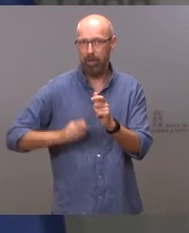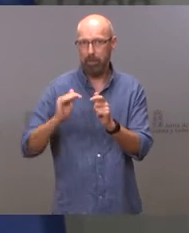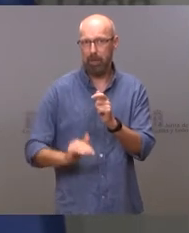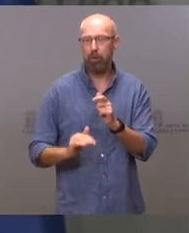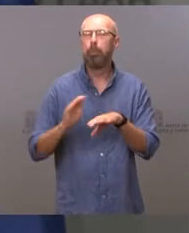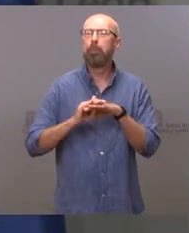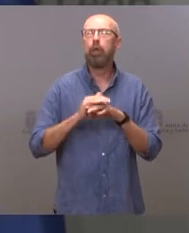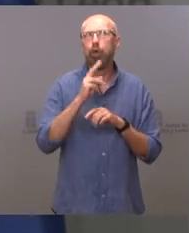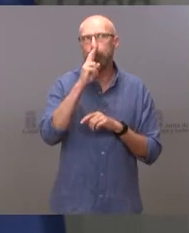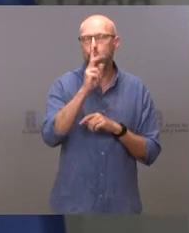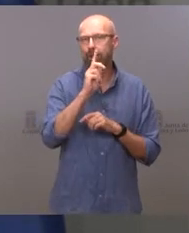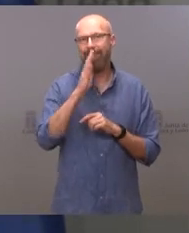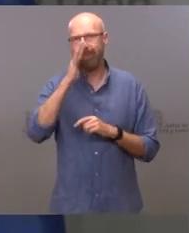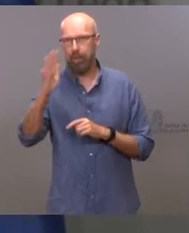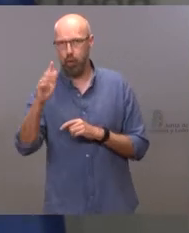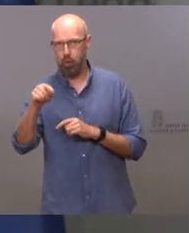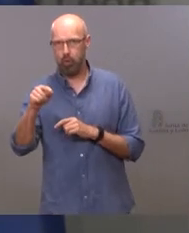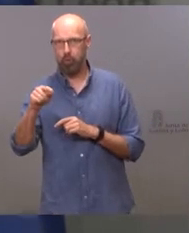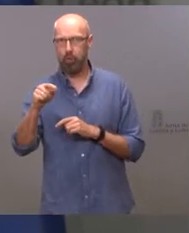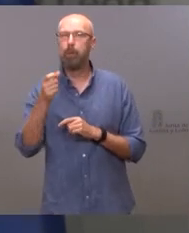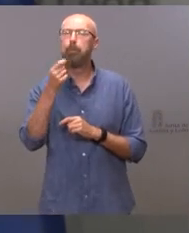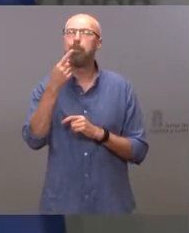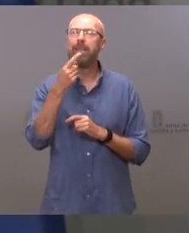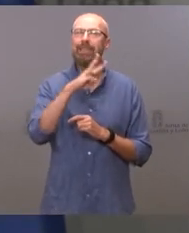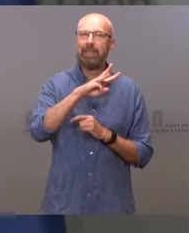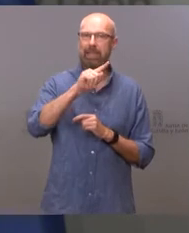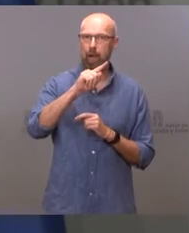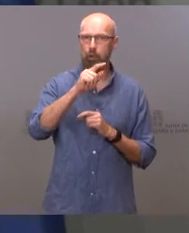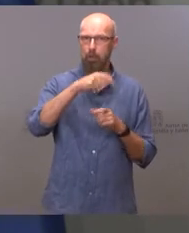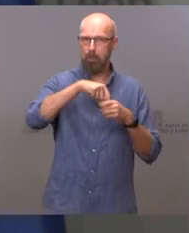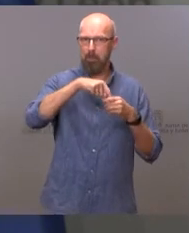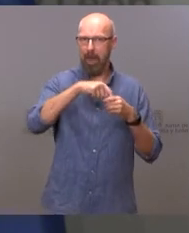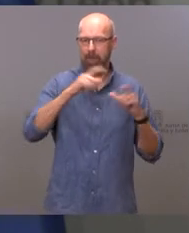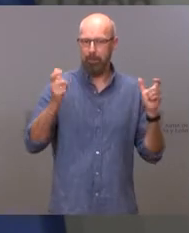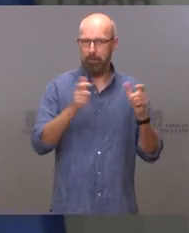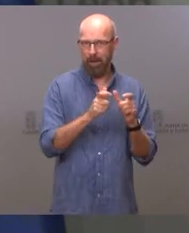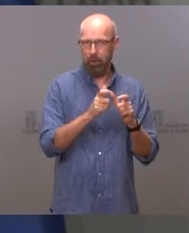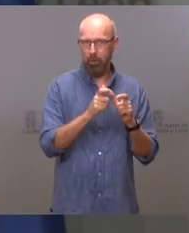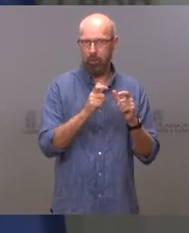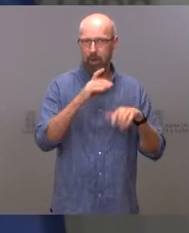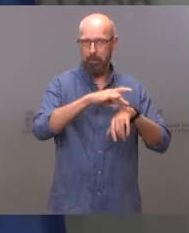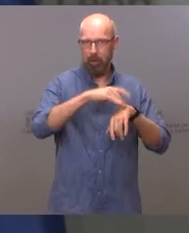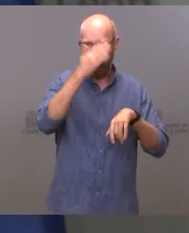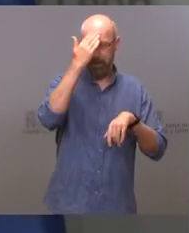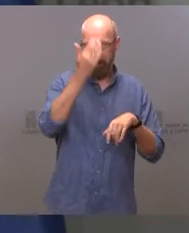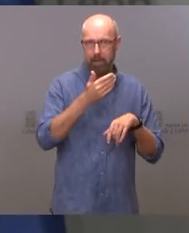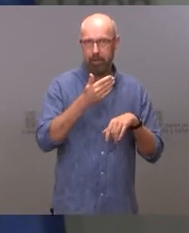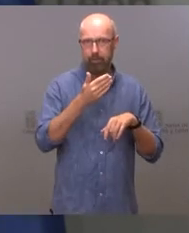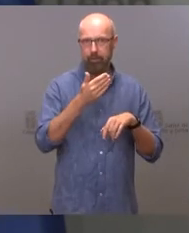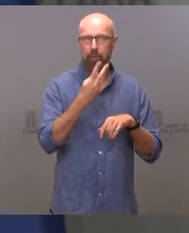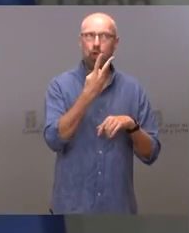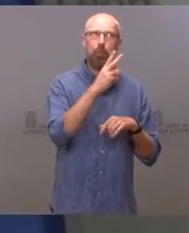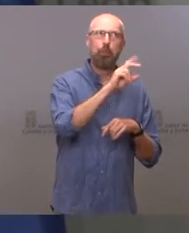cinco años se van a perder 1.031 plazas de atención primaria del 2021 a 2025